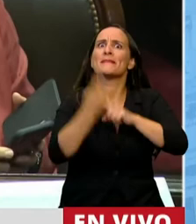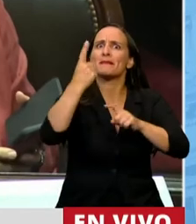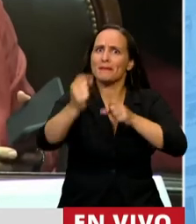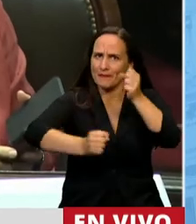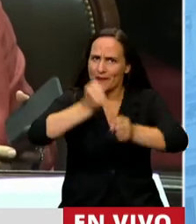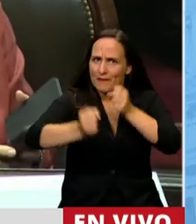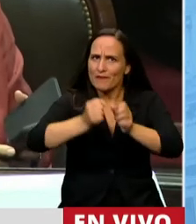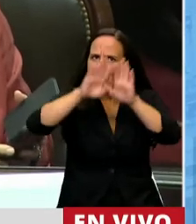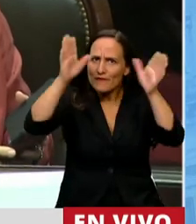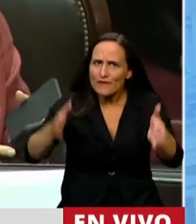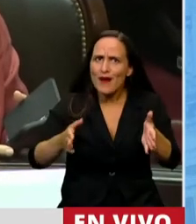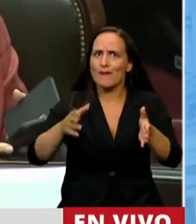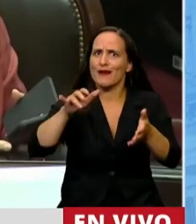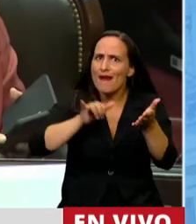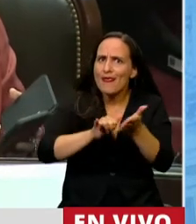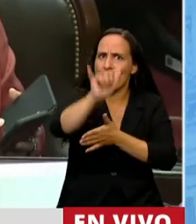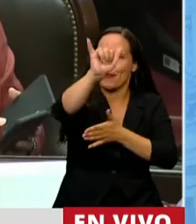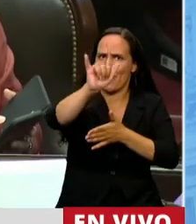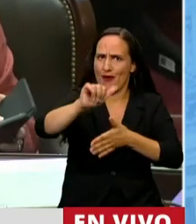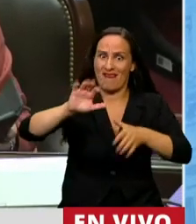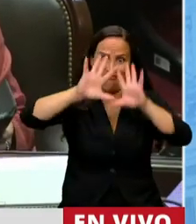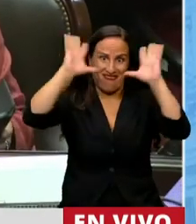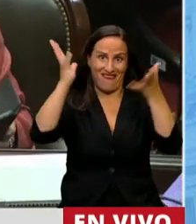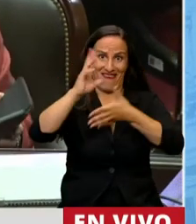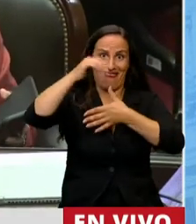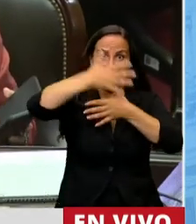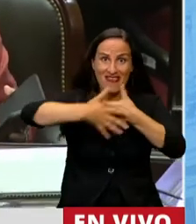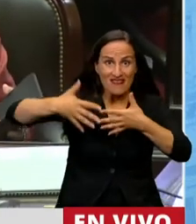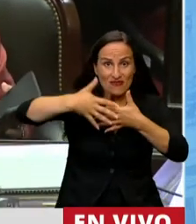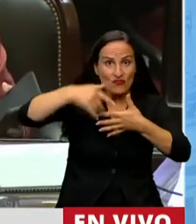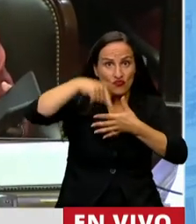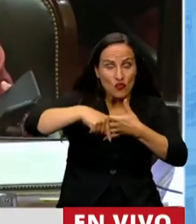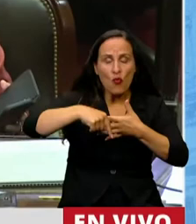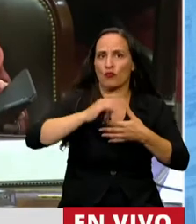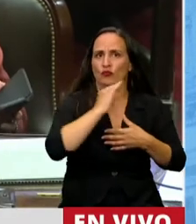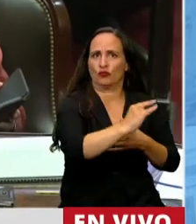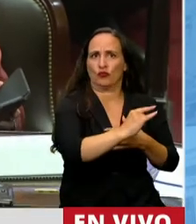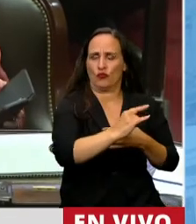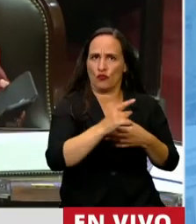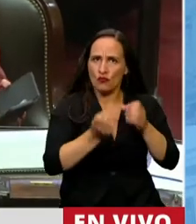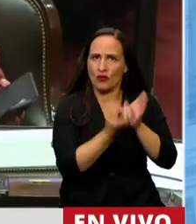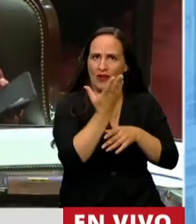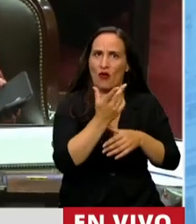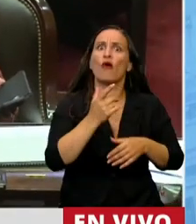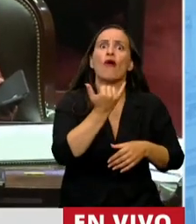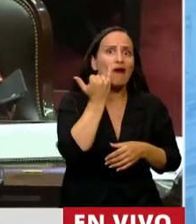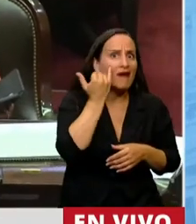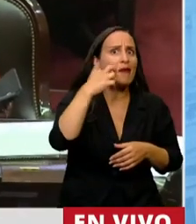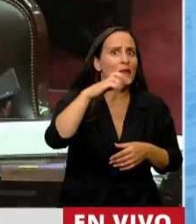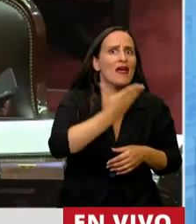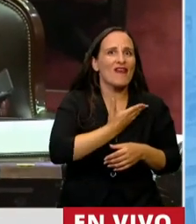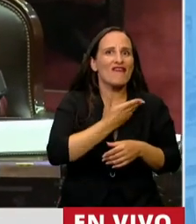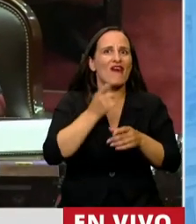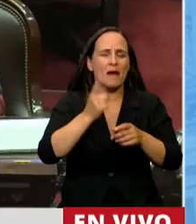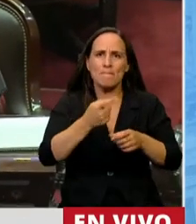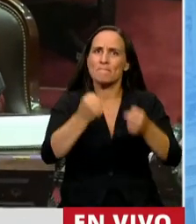del hemisferio sur del planeta y consolidó YPF, fundado por el doctor Hipólito Rigoyen poco